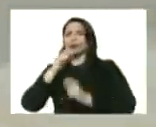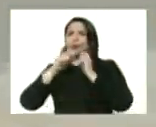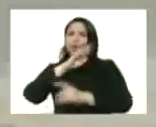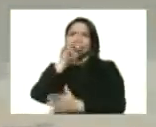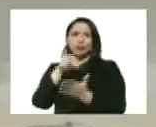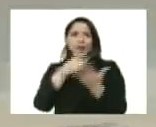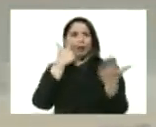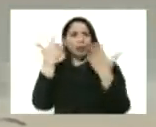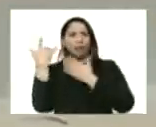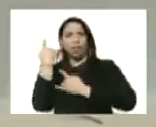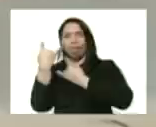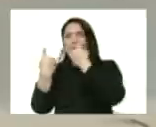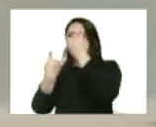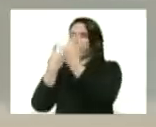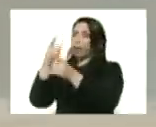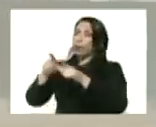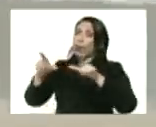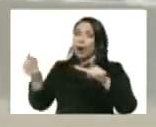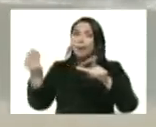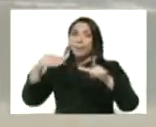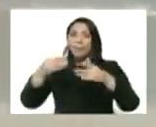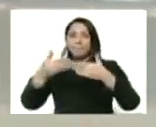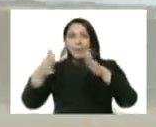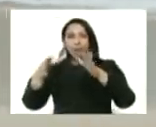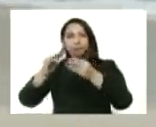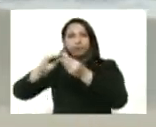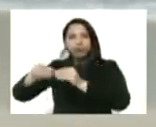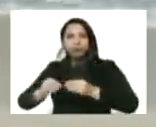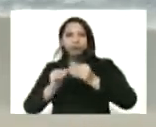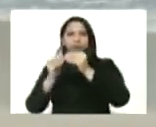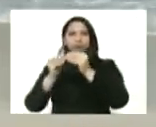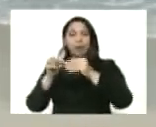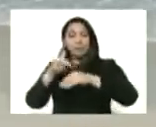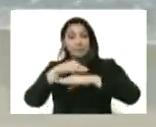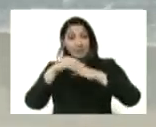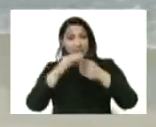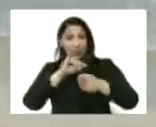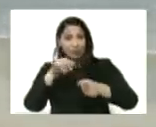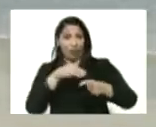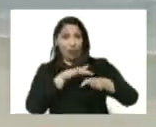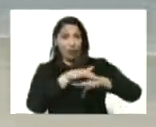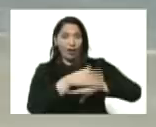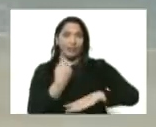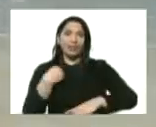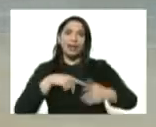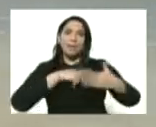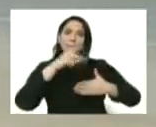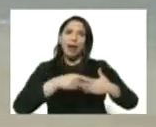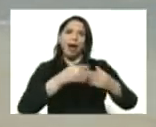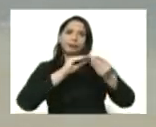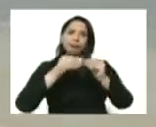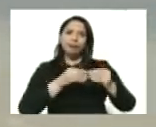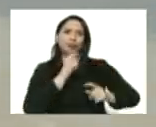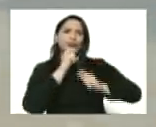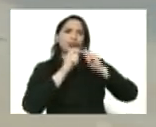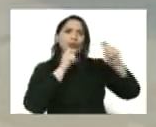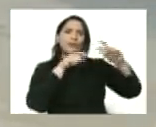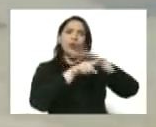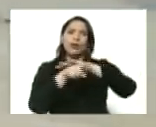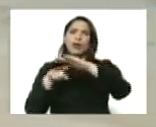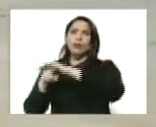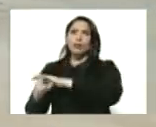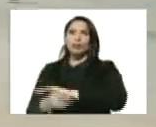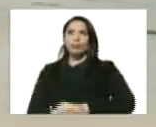es uno de los sectores que vamos a reactivar aquí está el ministro jorge rodríguez que tiene el plan de reactivación del turismo interno